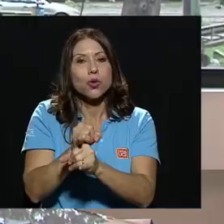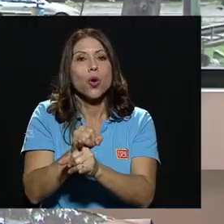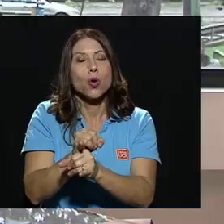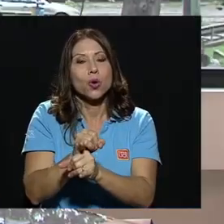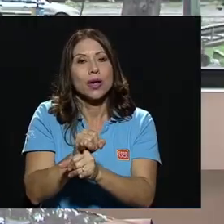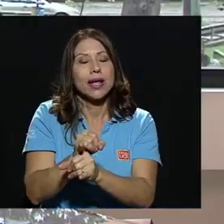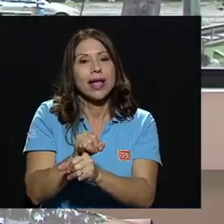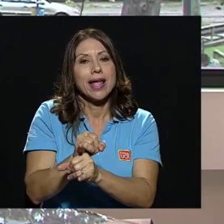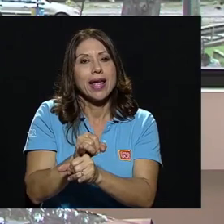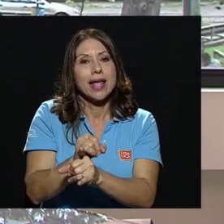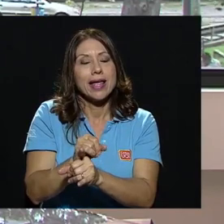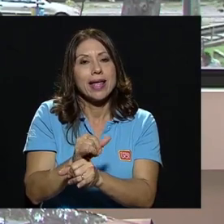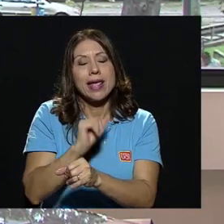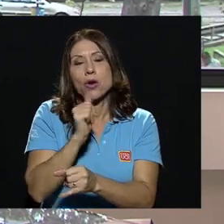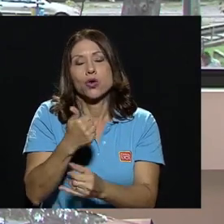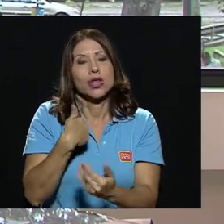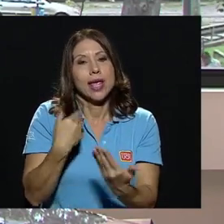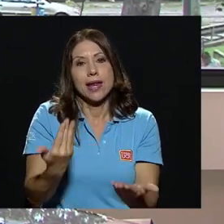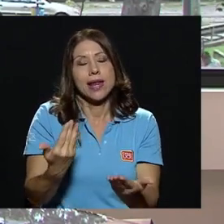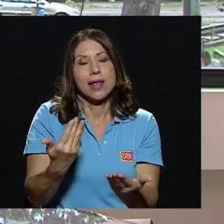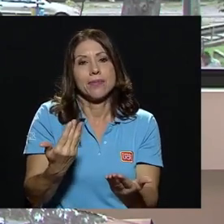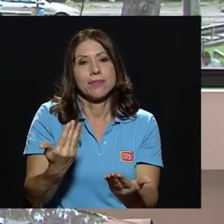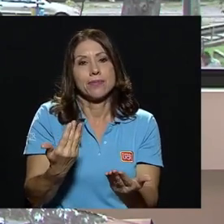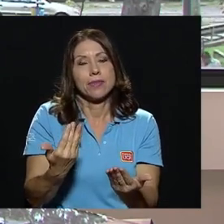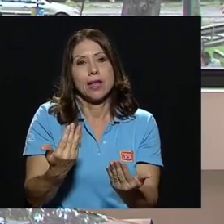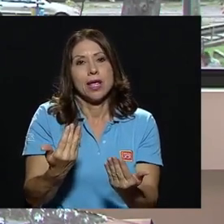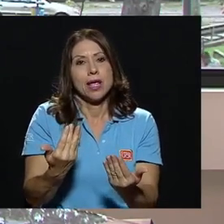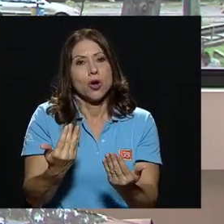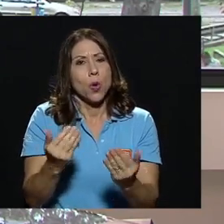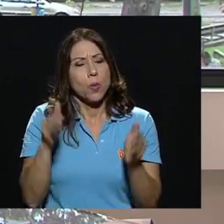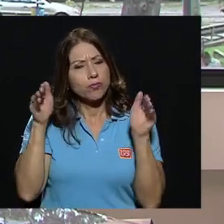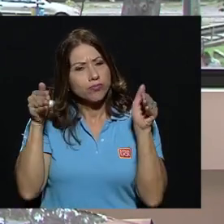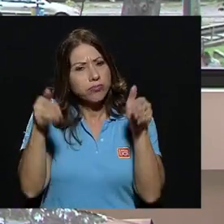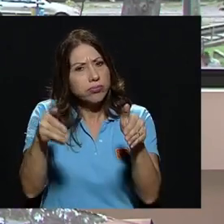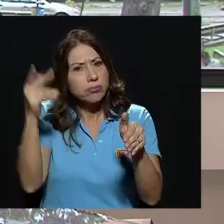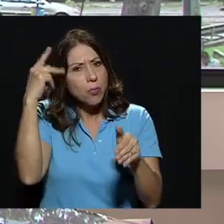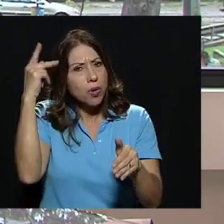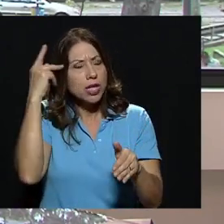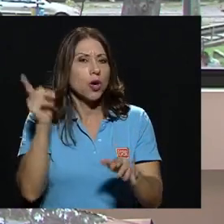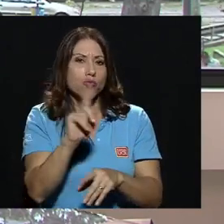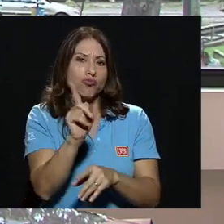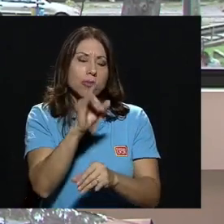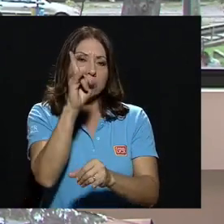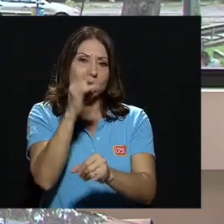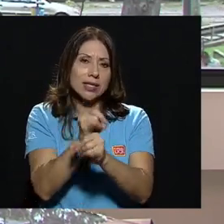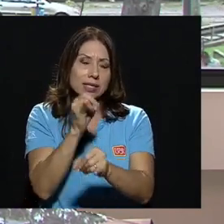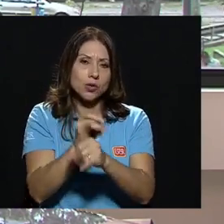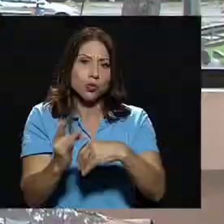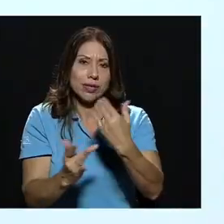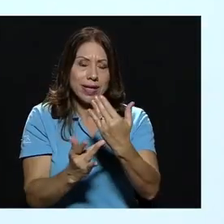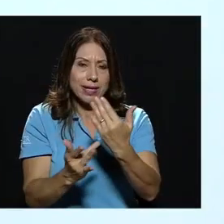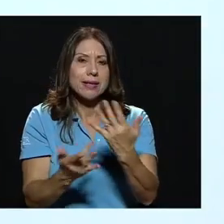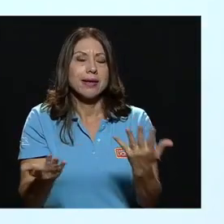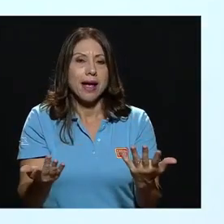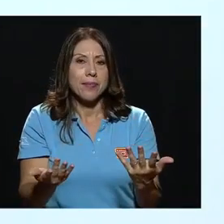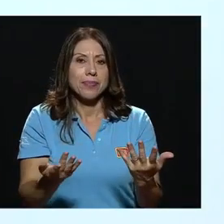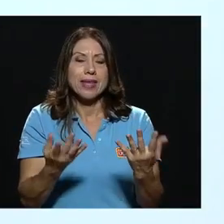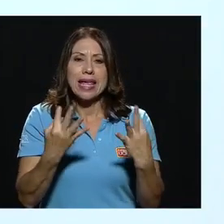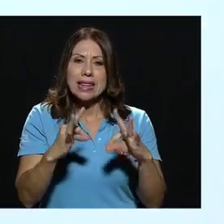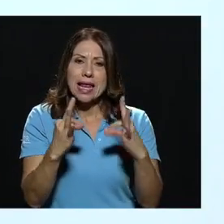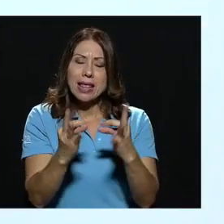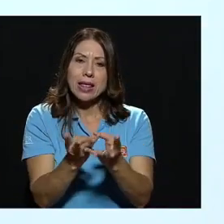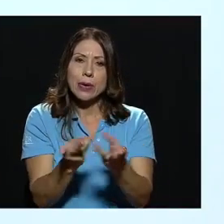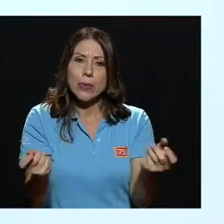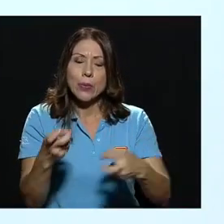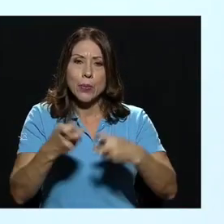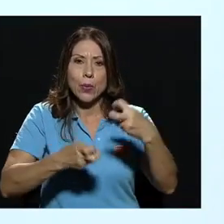que no tiene carácter enteramente político, sino que más bien es una institución técnica que trata de